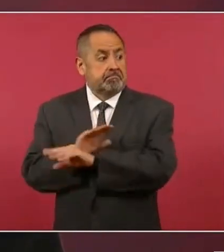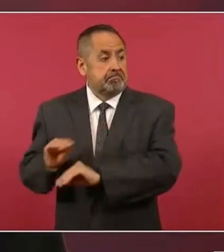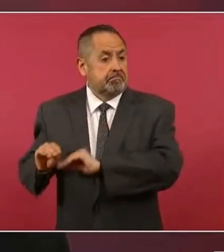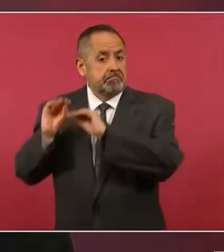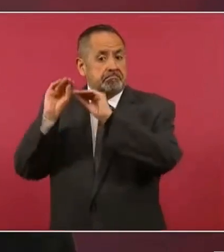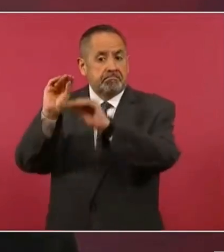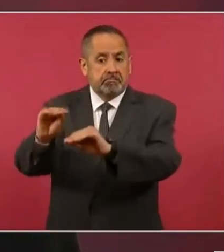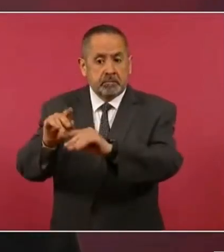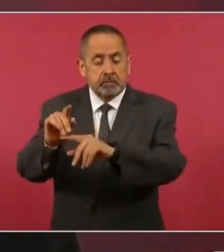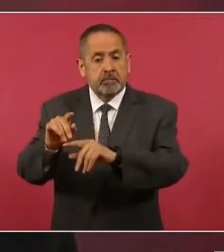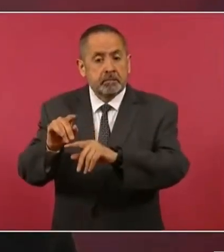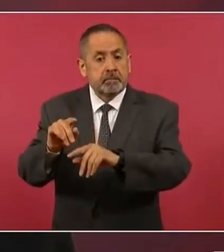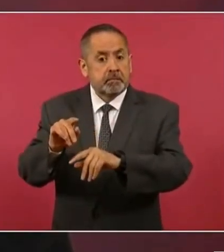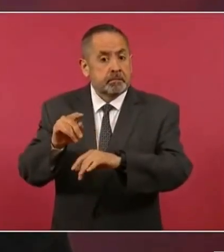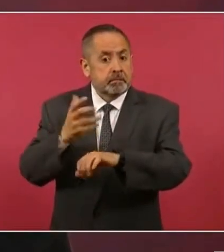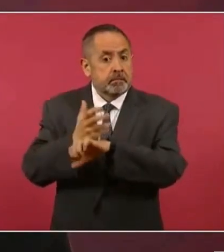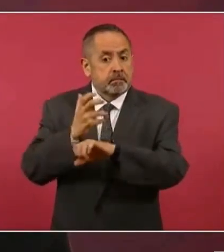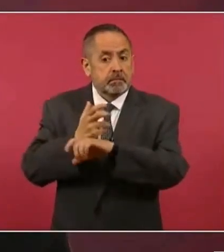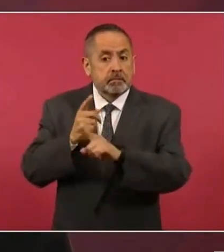le tuvieron que dar